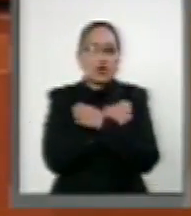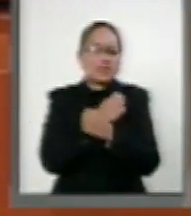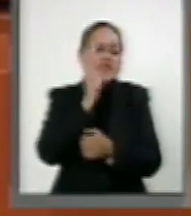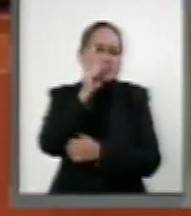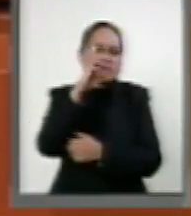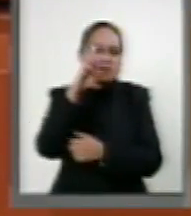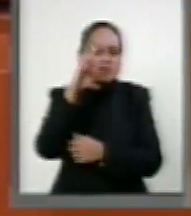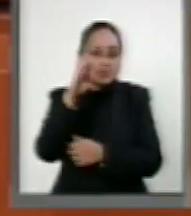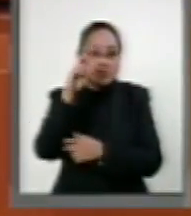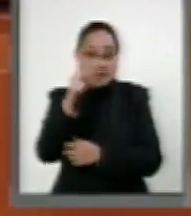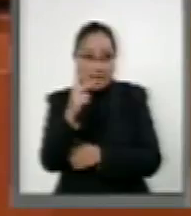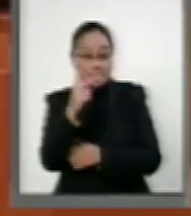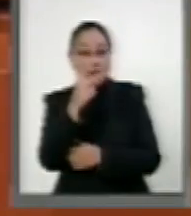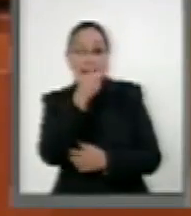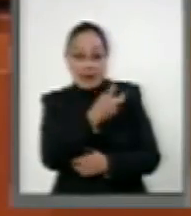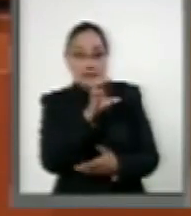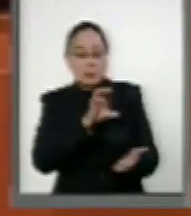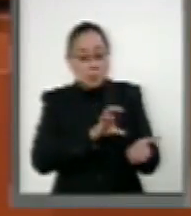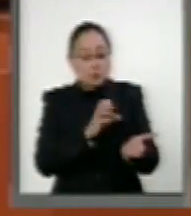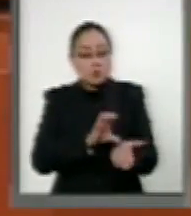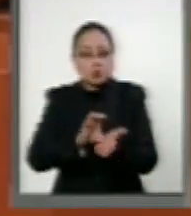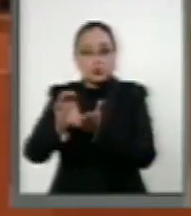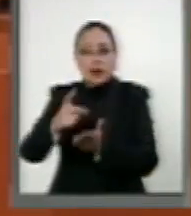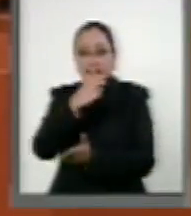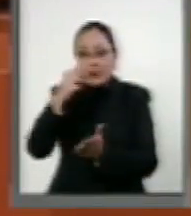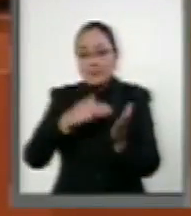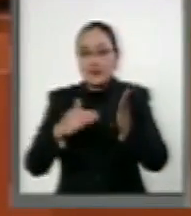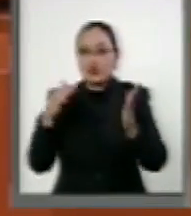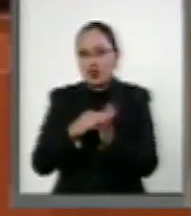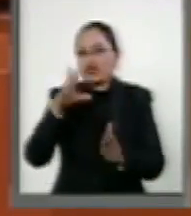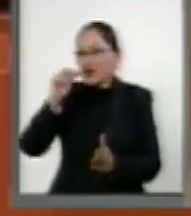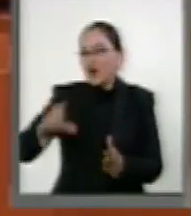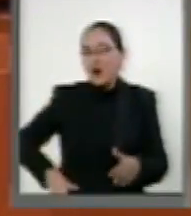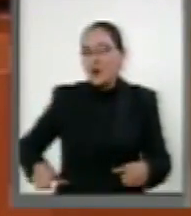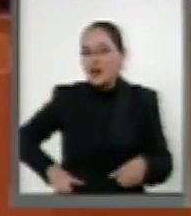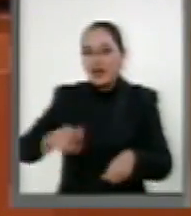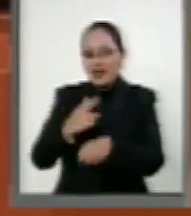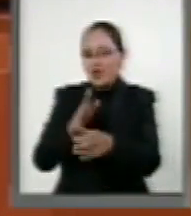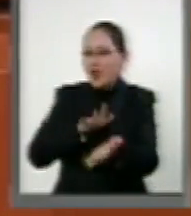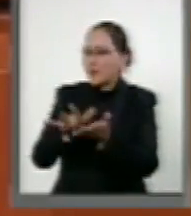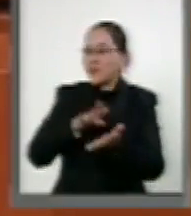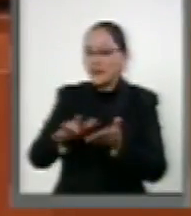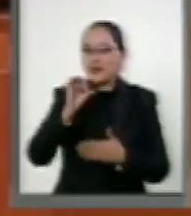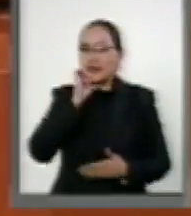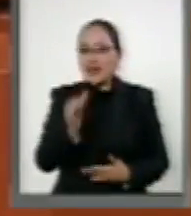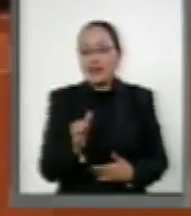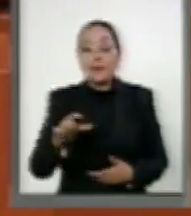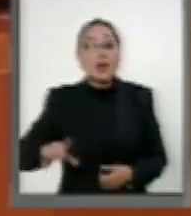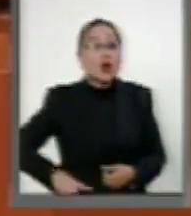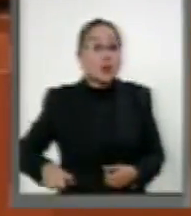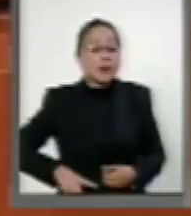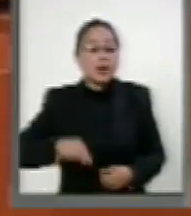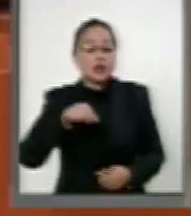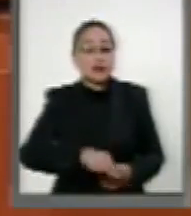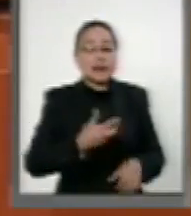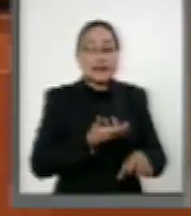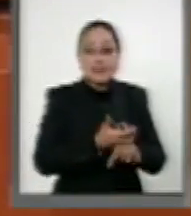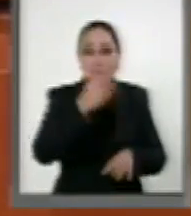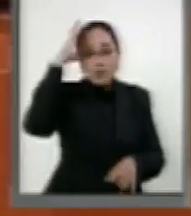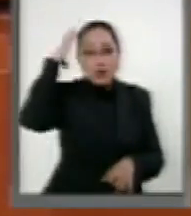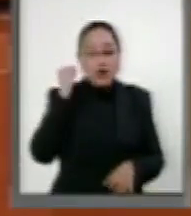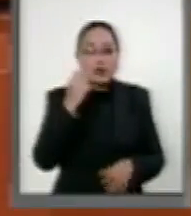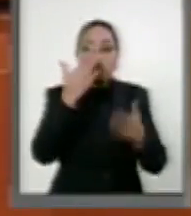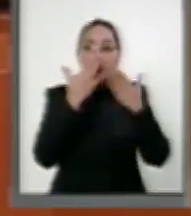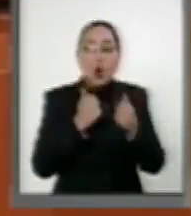y no por las gestiones del gobernador. Cabe señalar que el gobierno del estado no ha firmado el